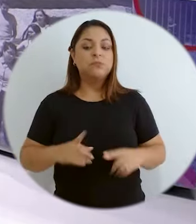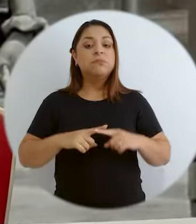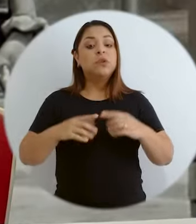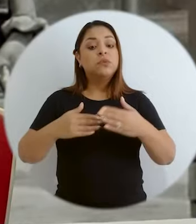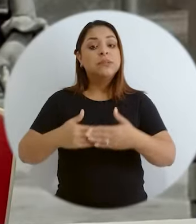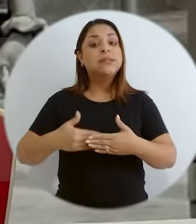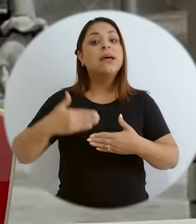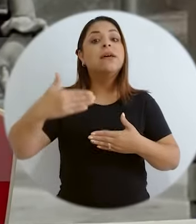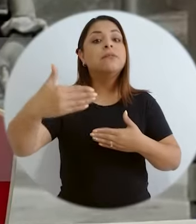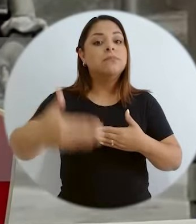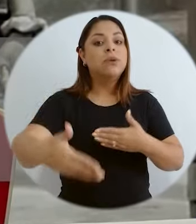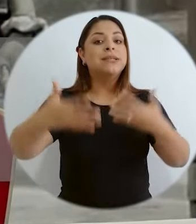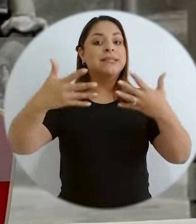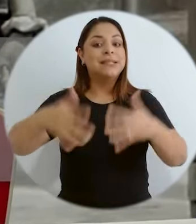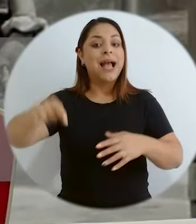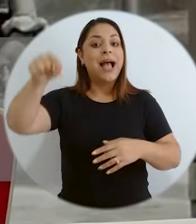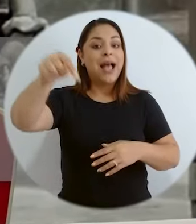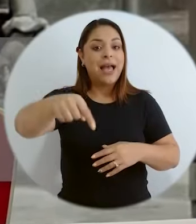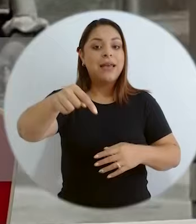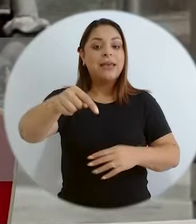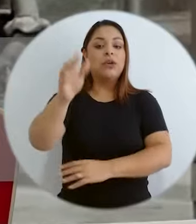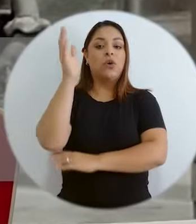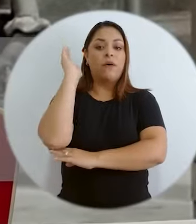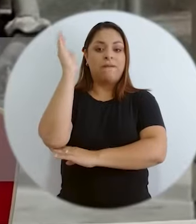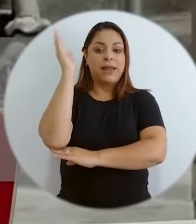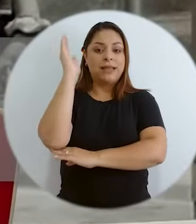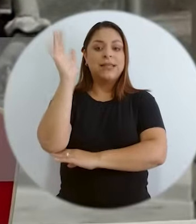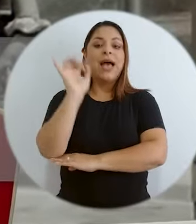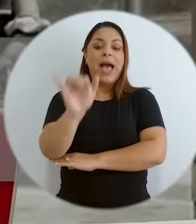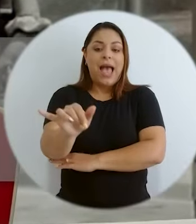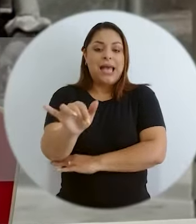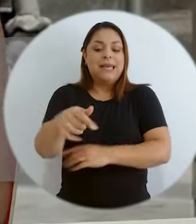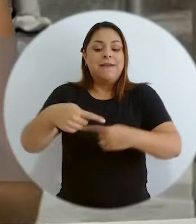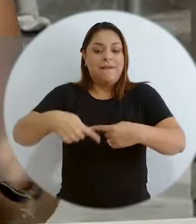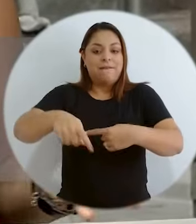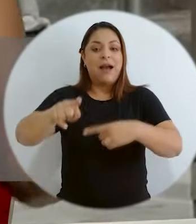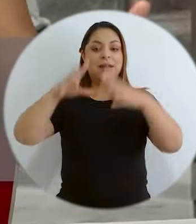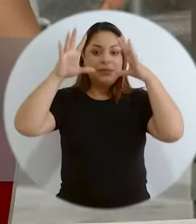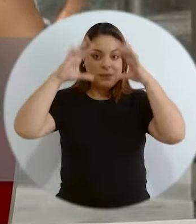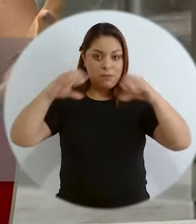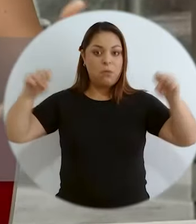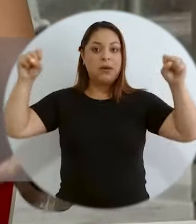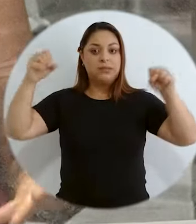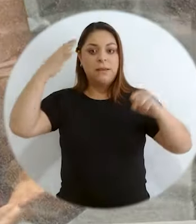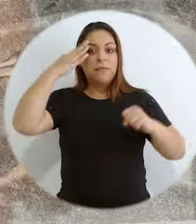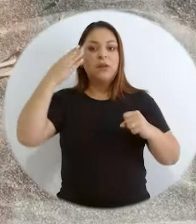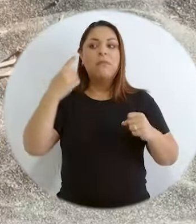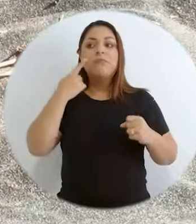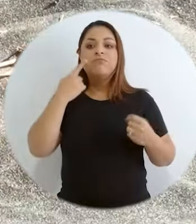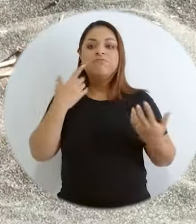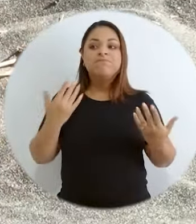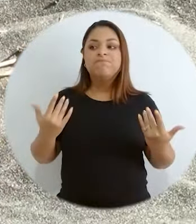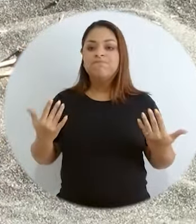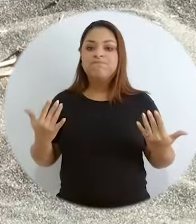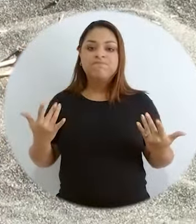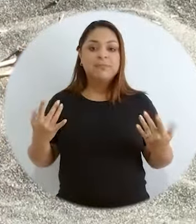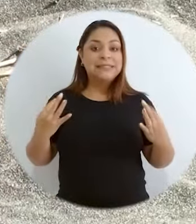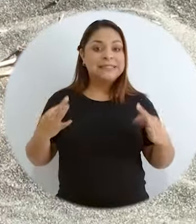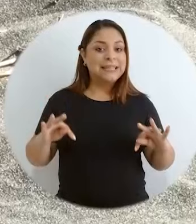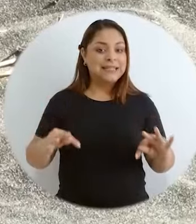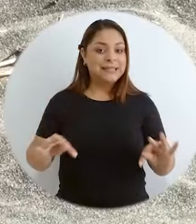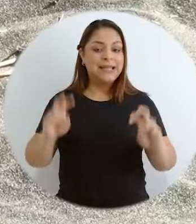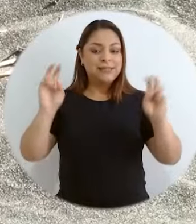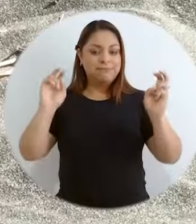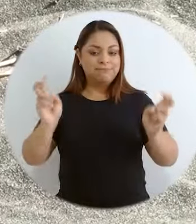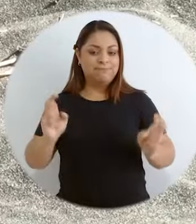lo que se vaya a tomar después, en la conferencia, que es ya la parte política, ahí es donde viene la diplomacia, vamos a ver cómo tratar de integrar estos